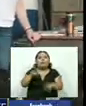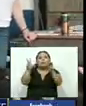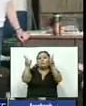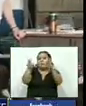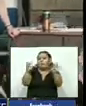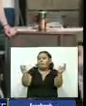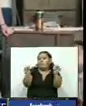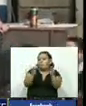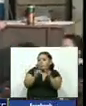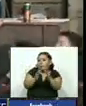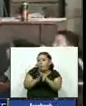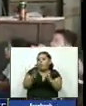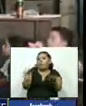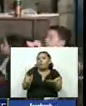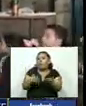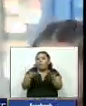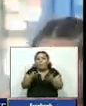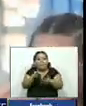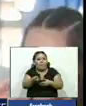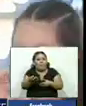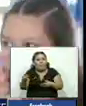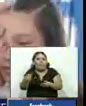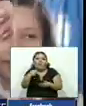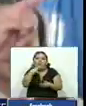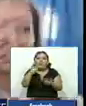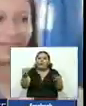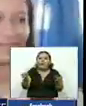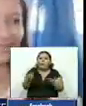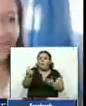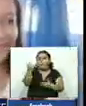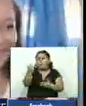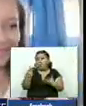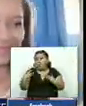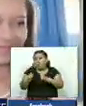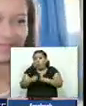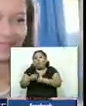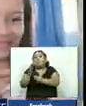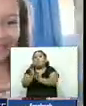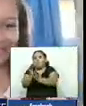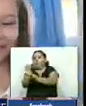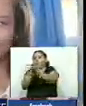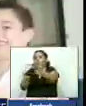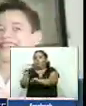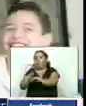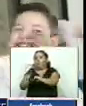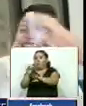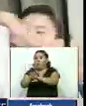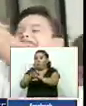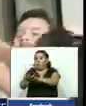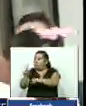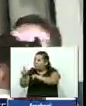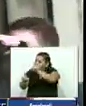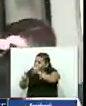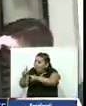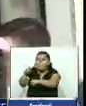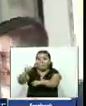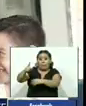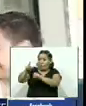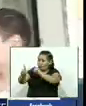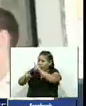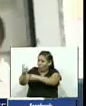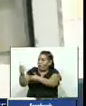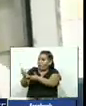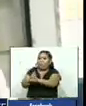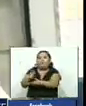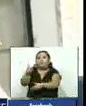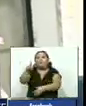las capacitaciones como el diseño de los materiales fueron elaborados por sociólogos y psicólogos a partir de un resultado de una investigación que realizó